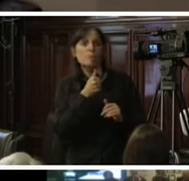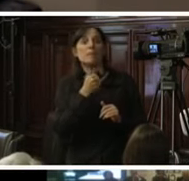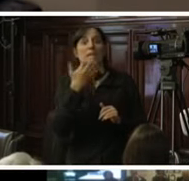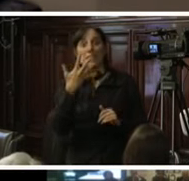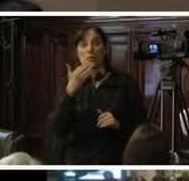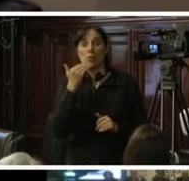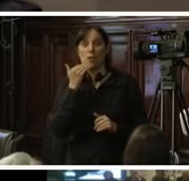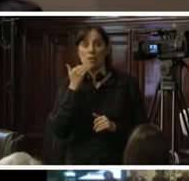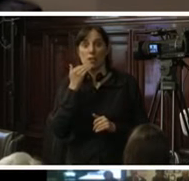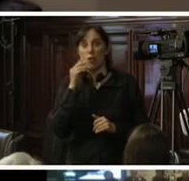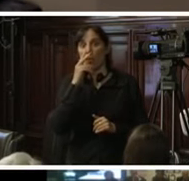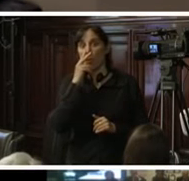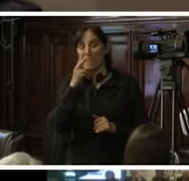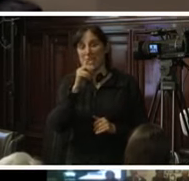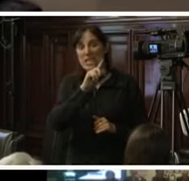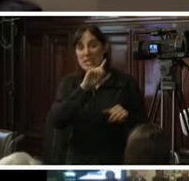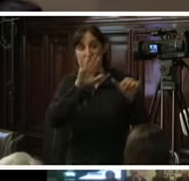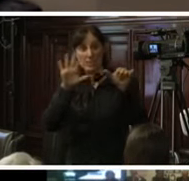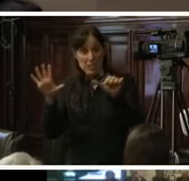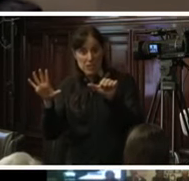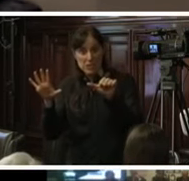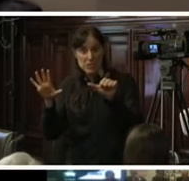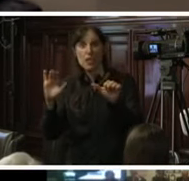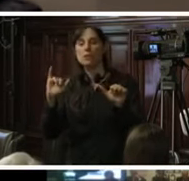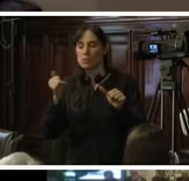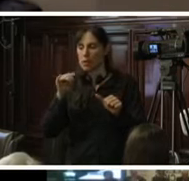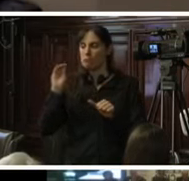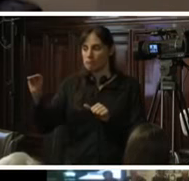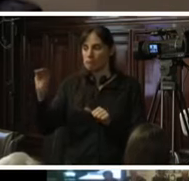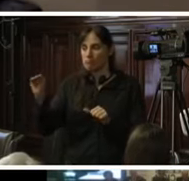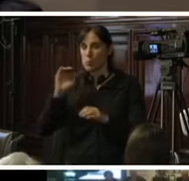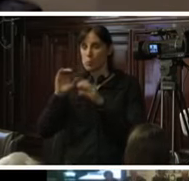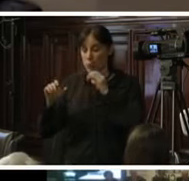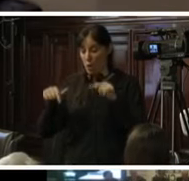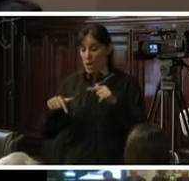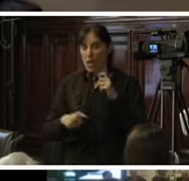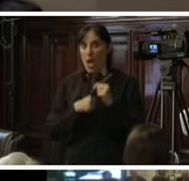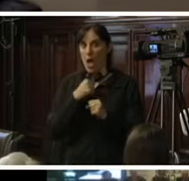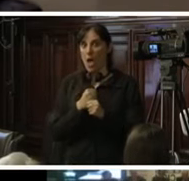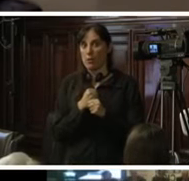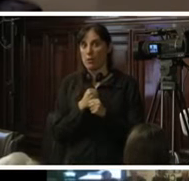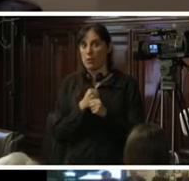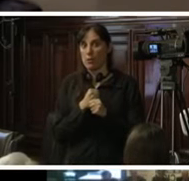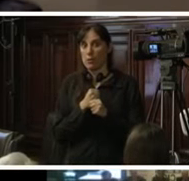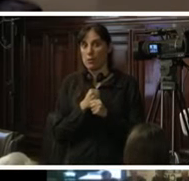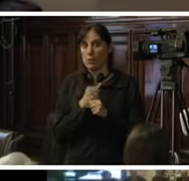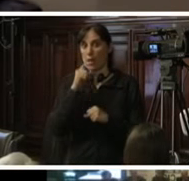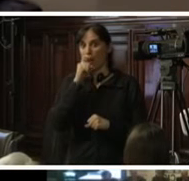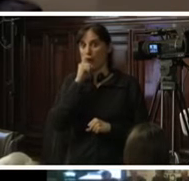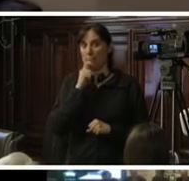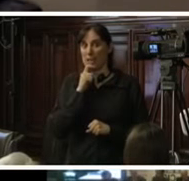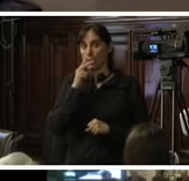abril del 2016 y fue comunicado este año en marzo del